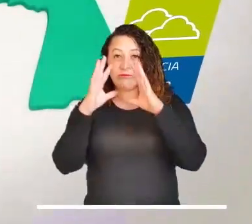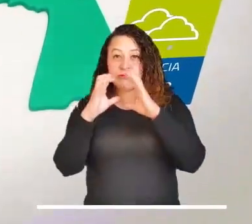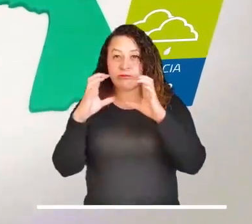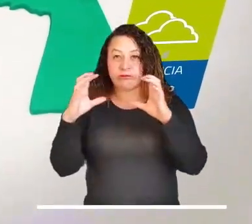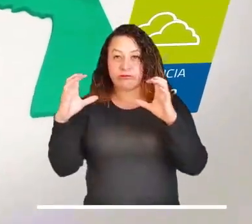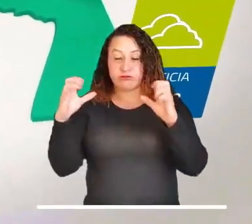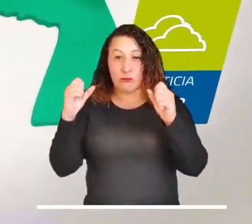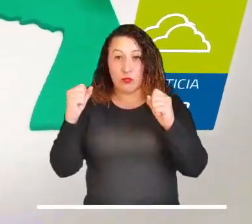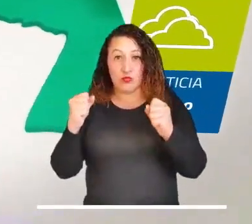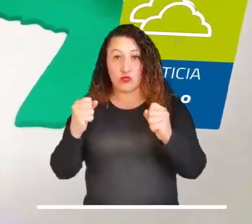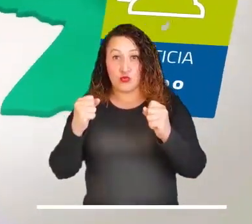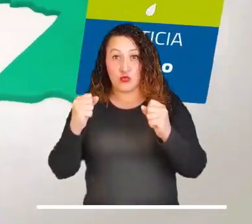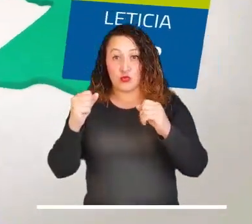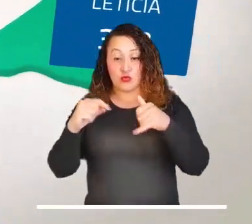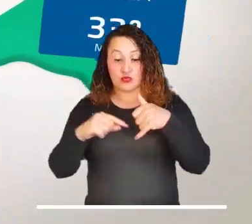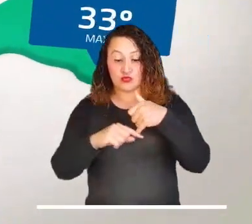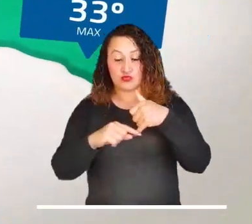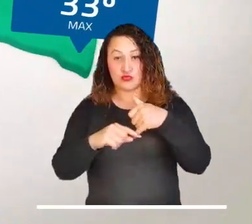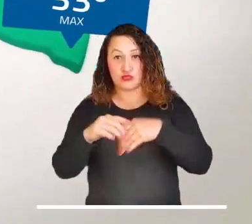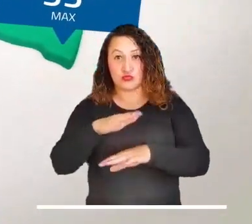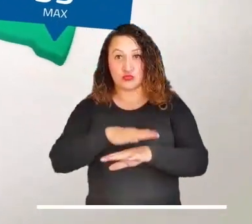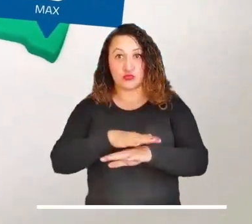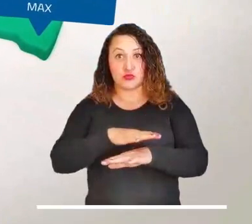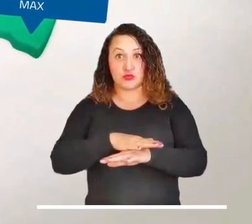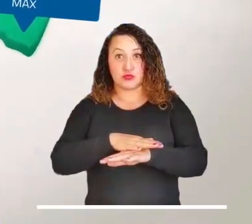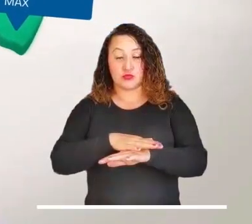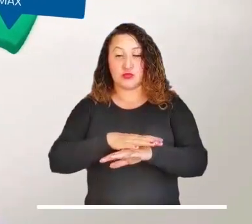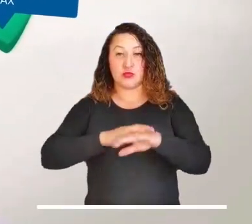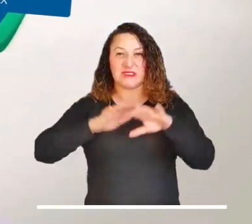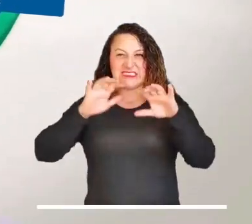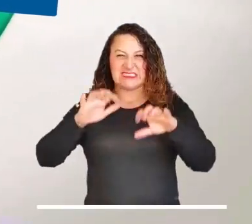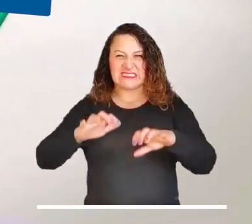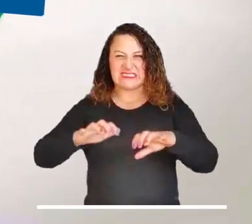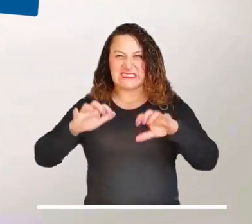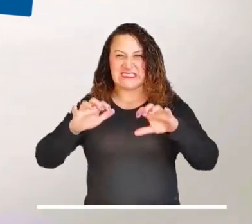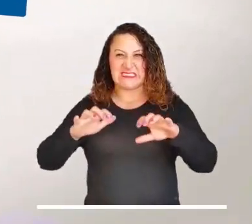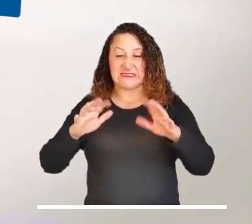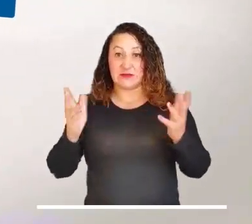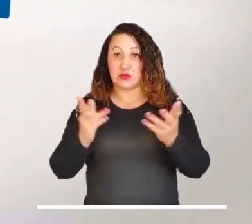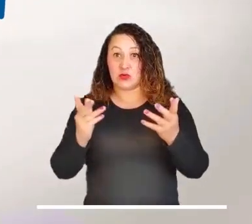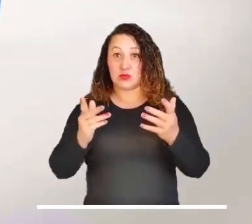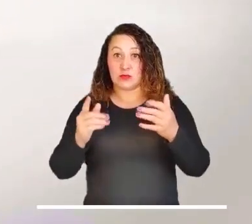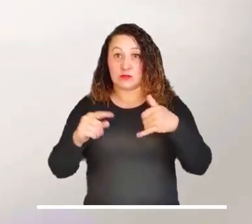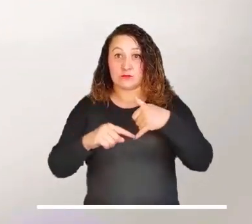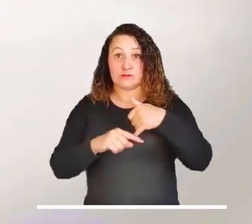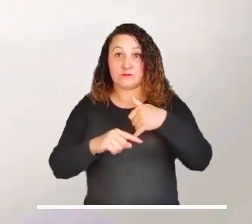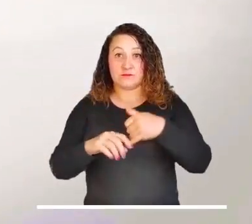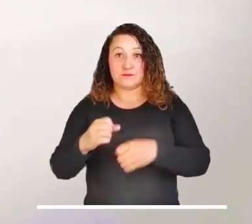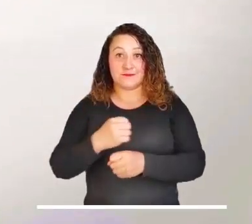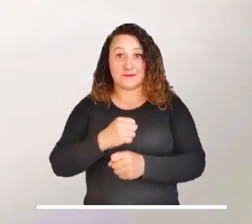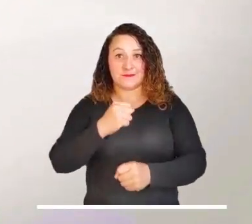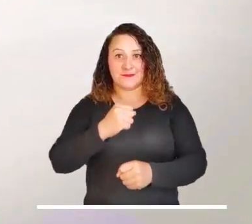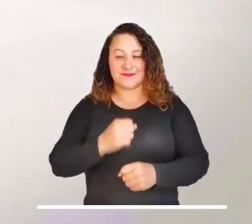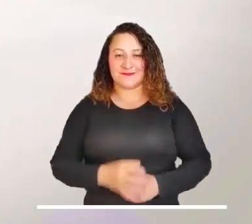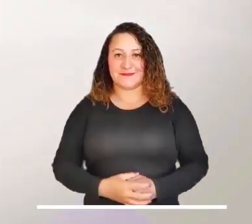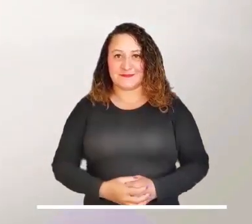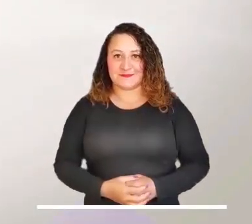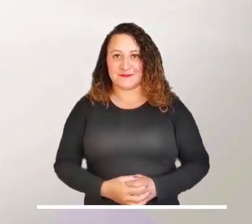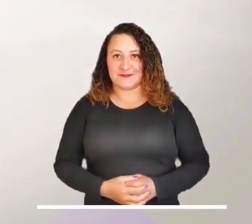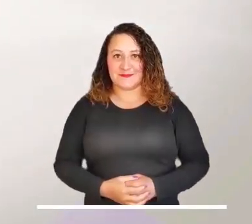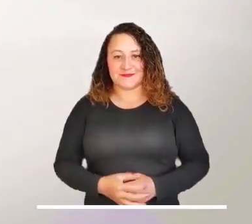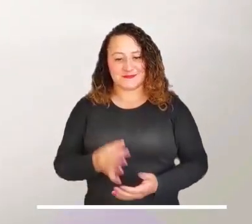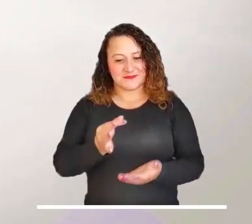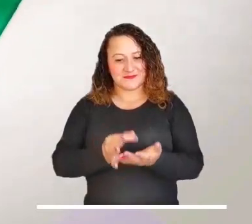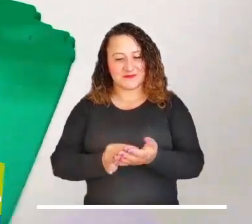Los fuertes nubarrones que se ciernen sobre la Amazonía colombiana provocarán algunos chubascos en los departamentos de